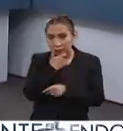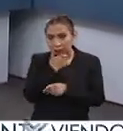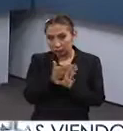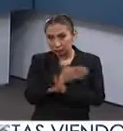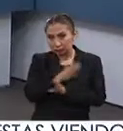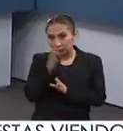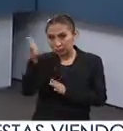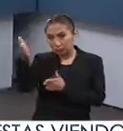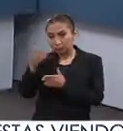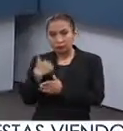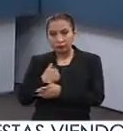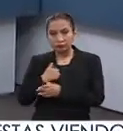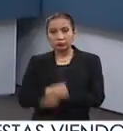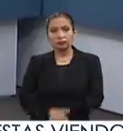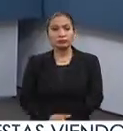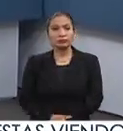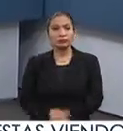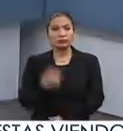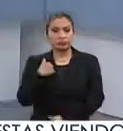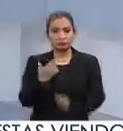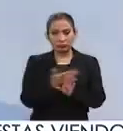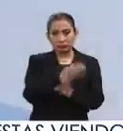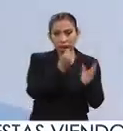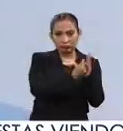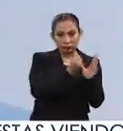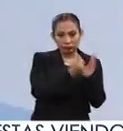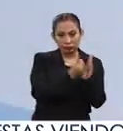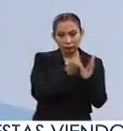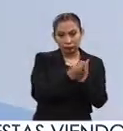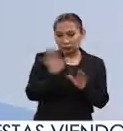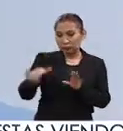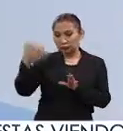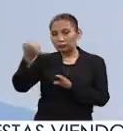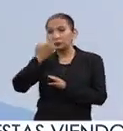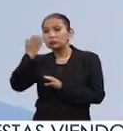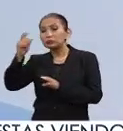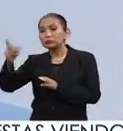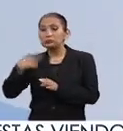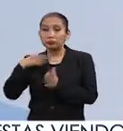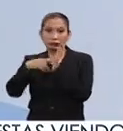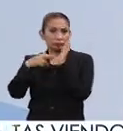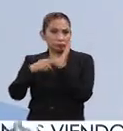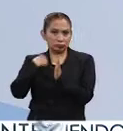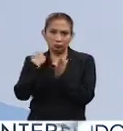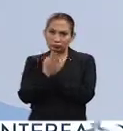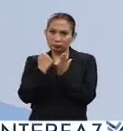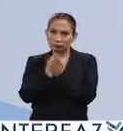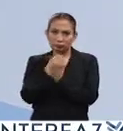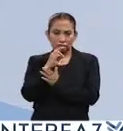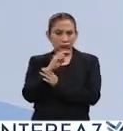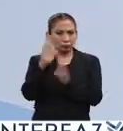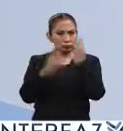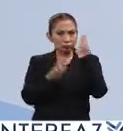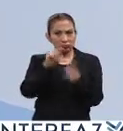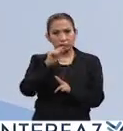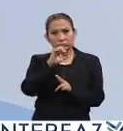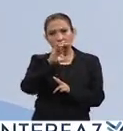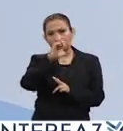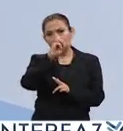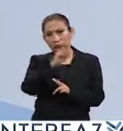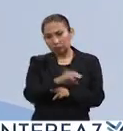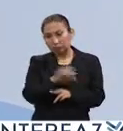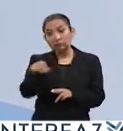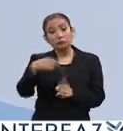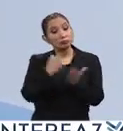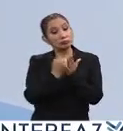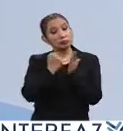antes de irte a este viaje? De hecho, tomábamos cursos fuera de la escuela y es un requisito que nos solicita la escuela normal de Tecamac en específico,